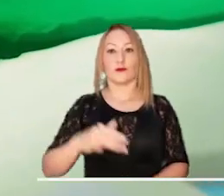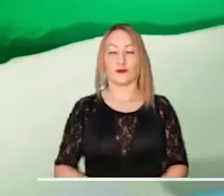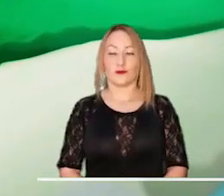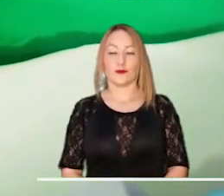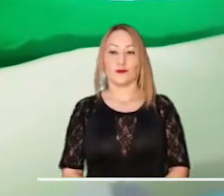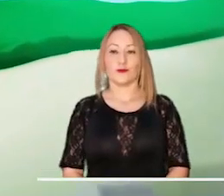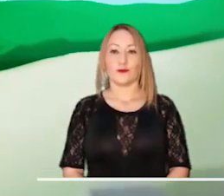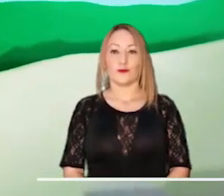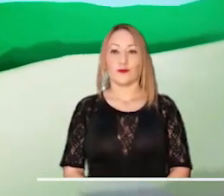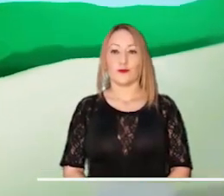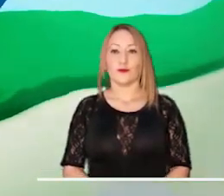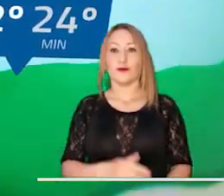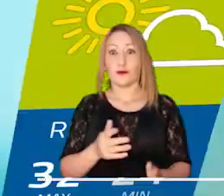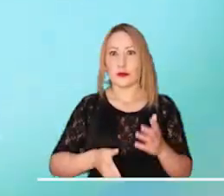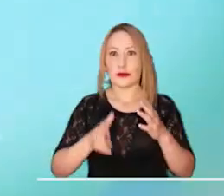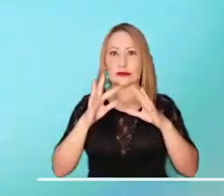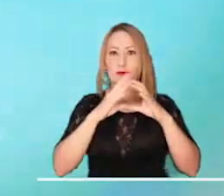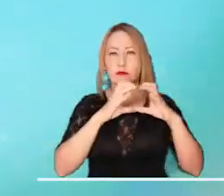Magdalena.